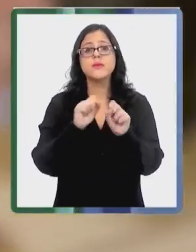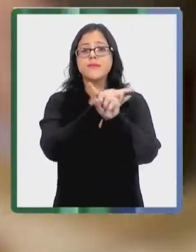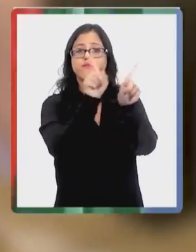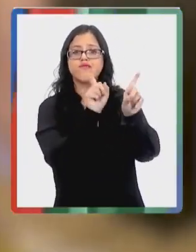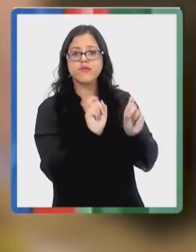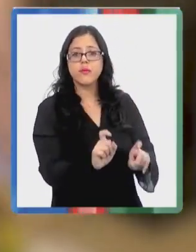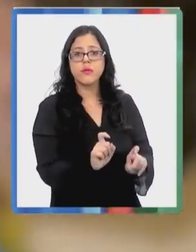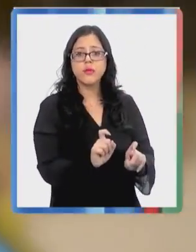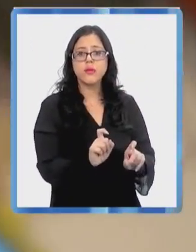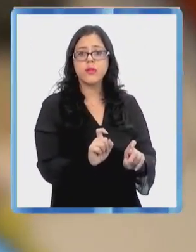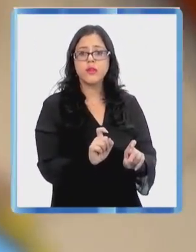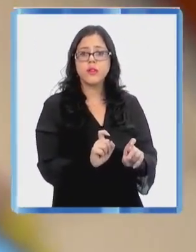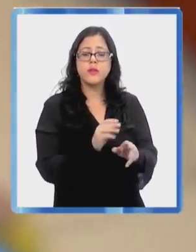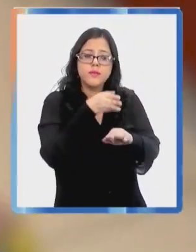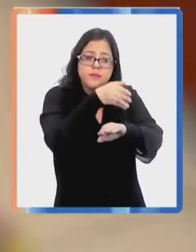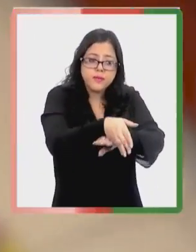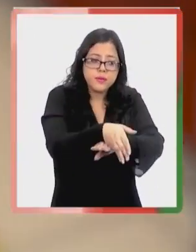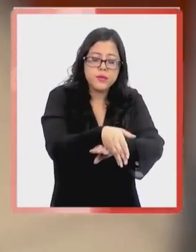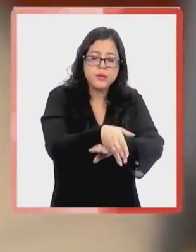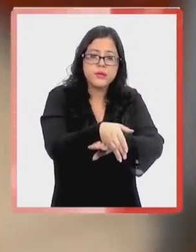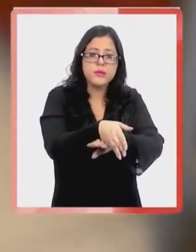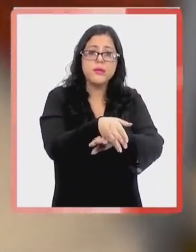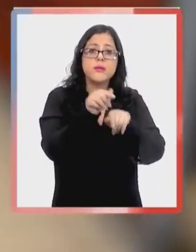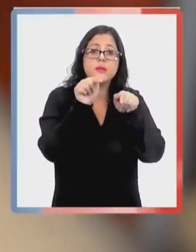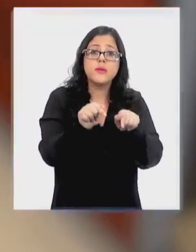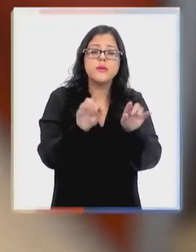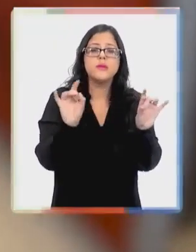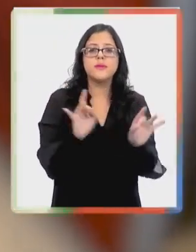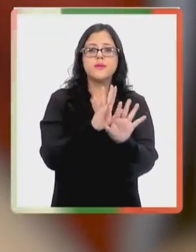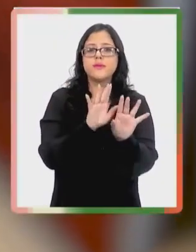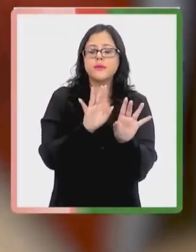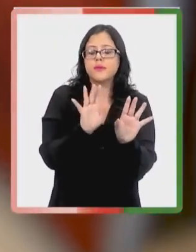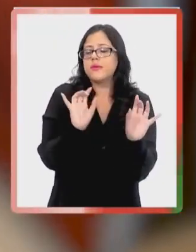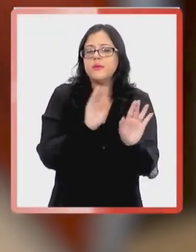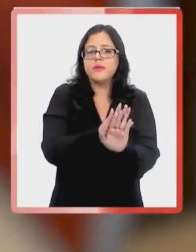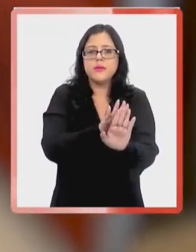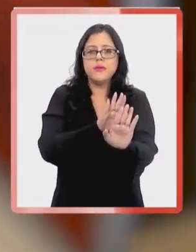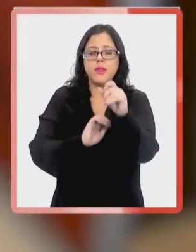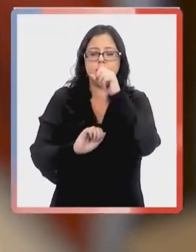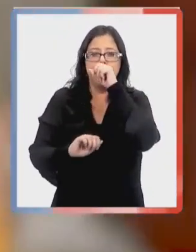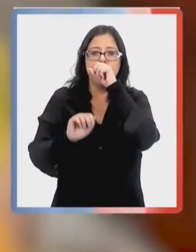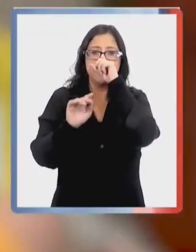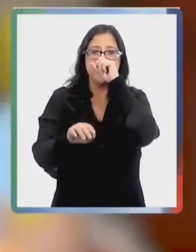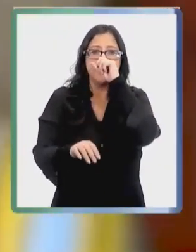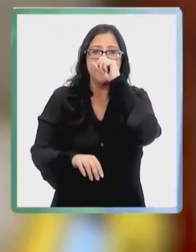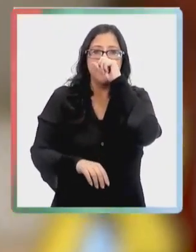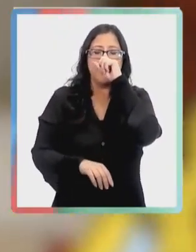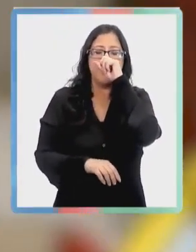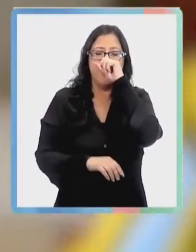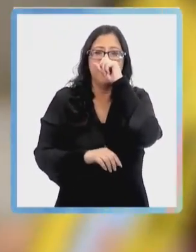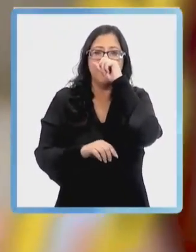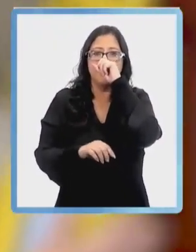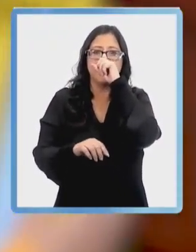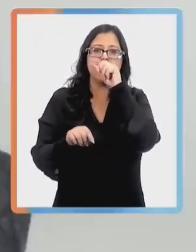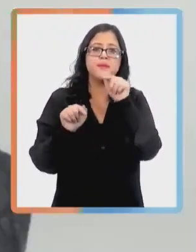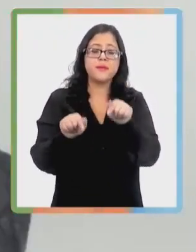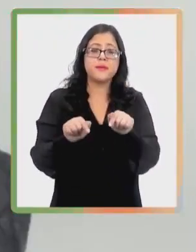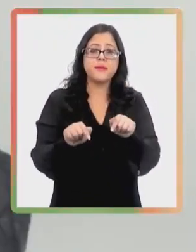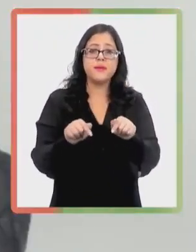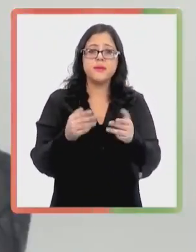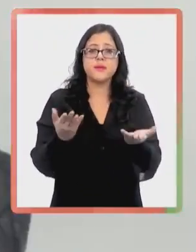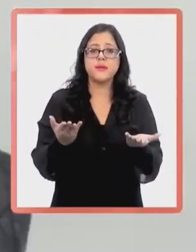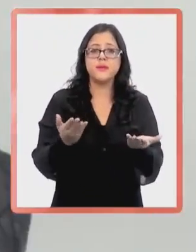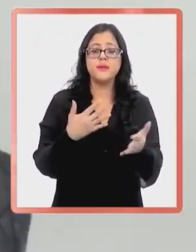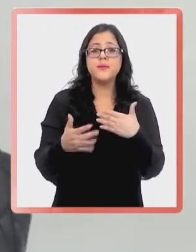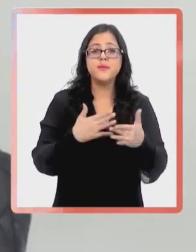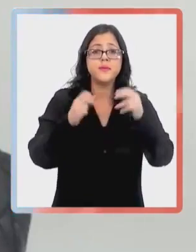recomiendo consultar. La consulta es preventiva. La consulta nos va a orientar. Nos va a decir dónde tenemos que